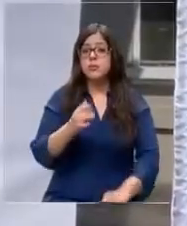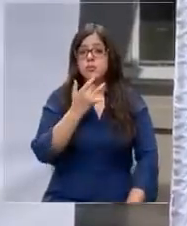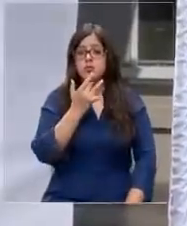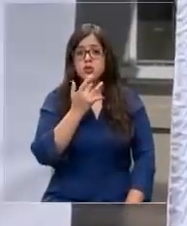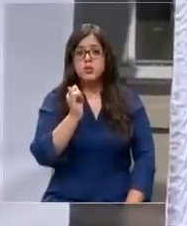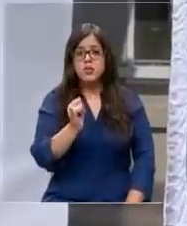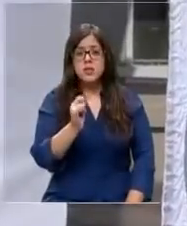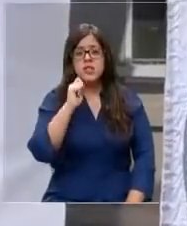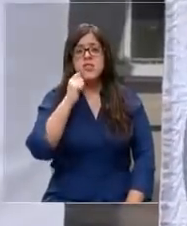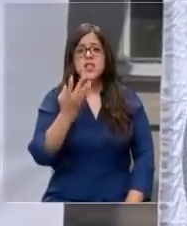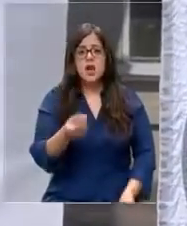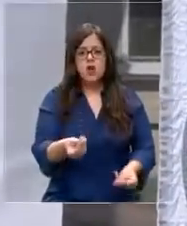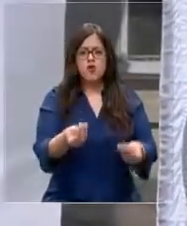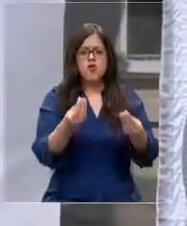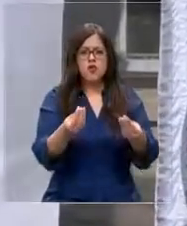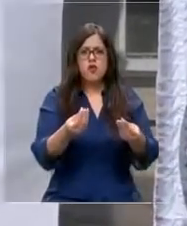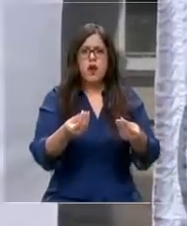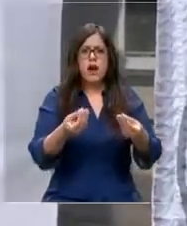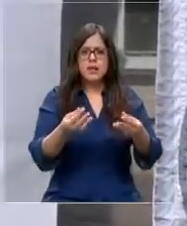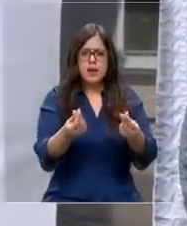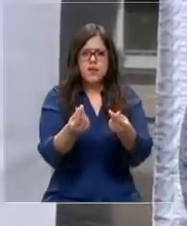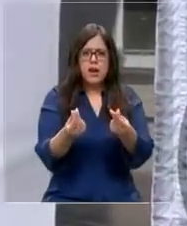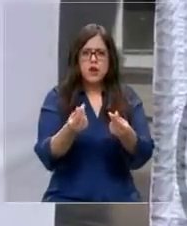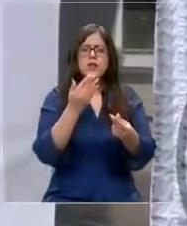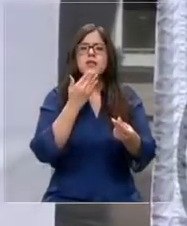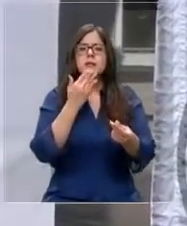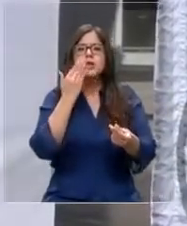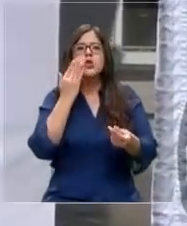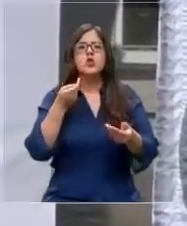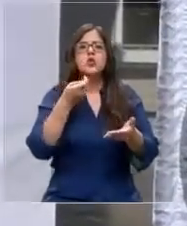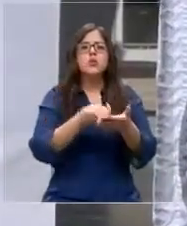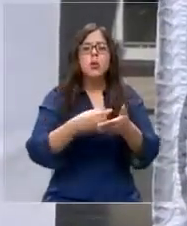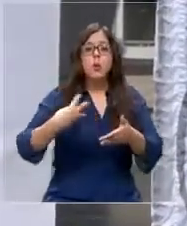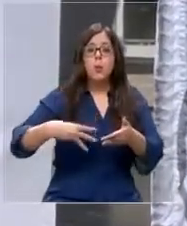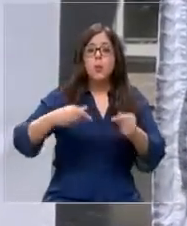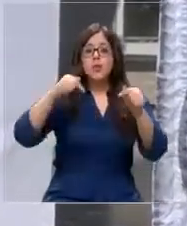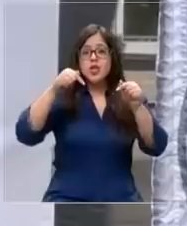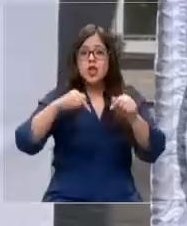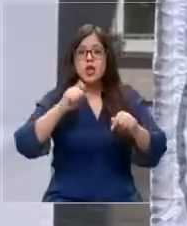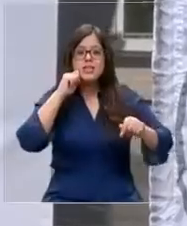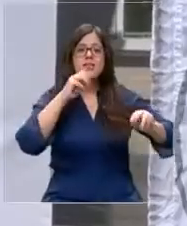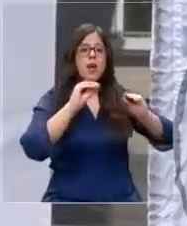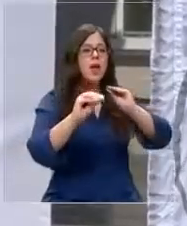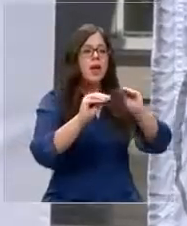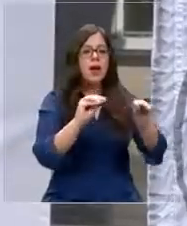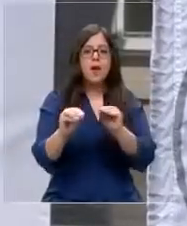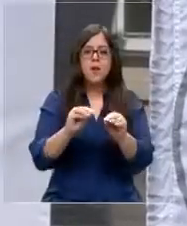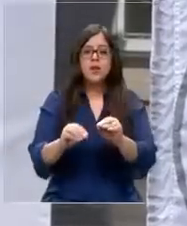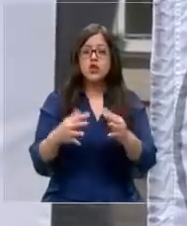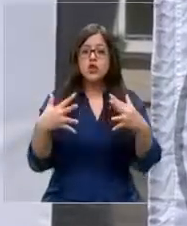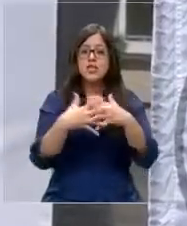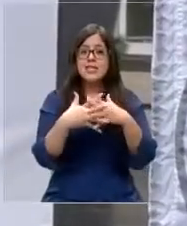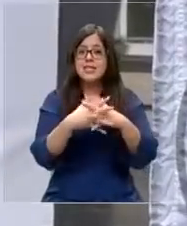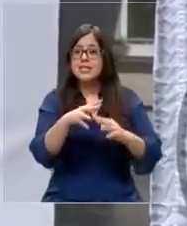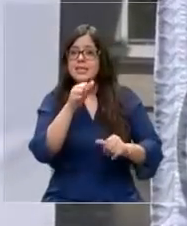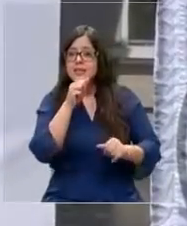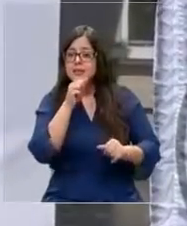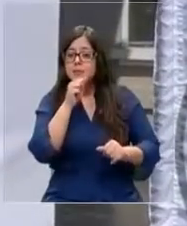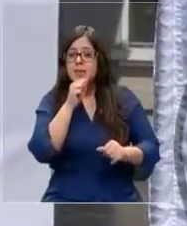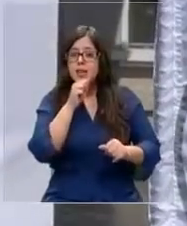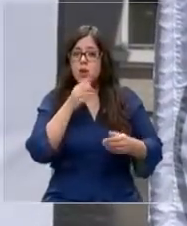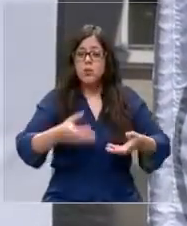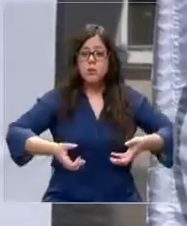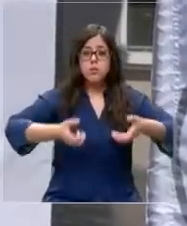un buen valor en la adquisición, un subsidio municipal y hoy día estar anunciando que en Chillán Viejo un cilindro